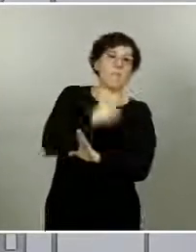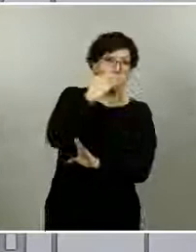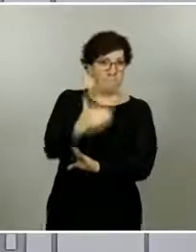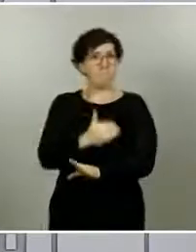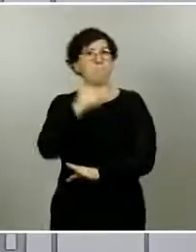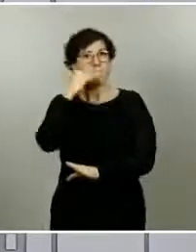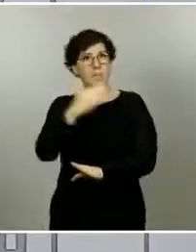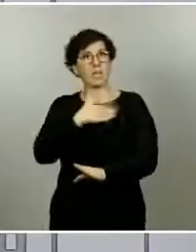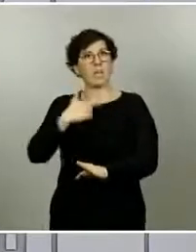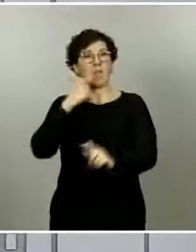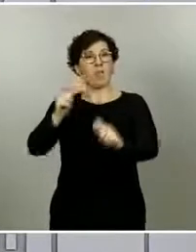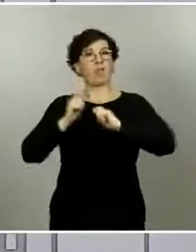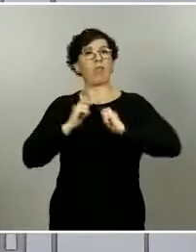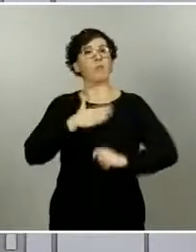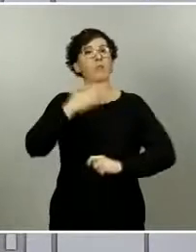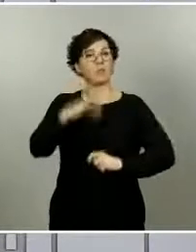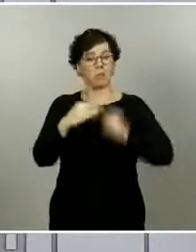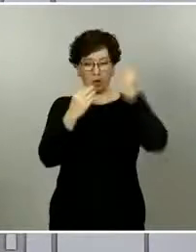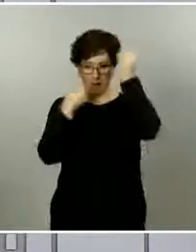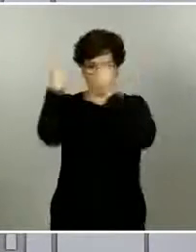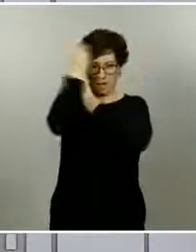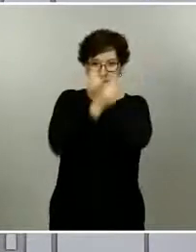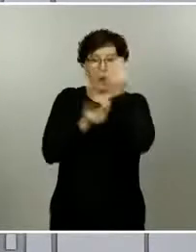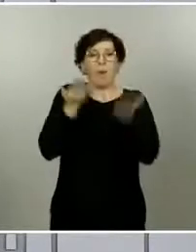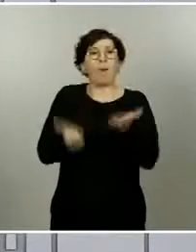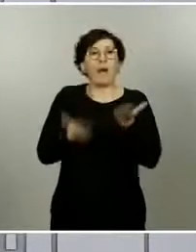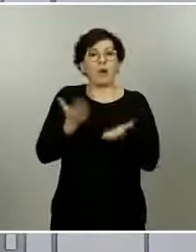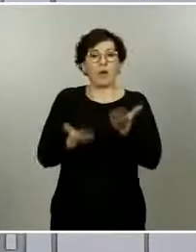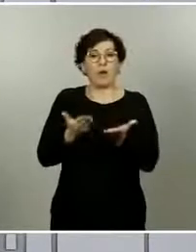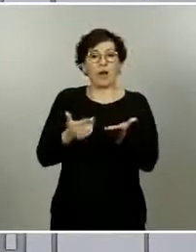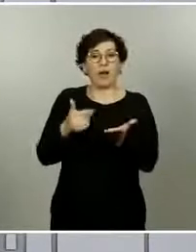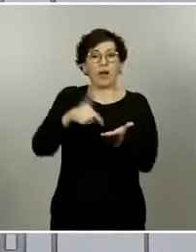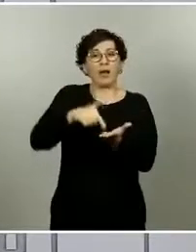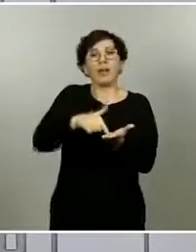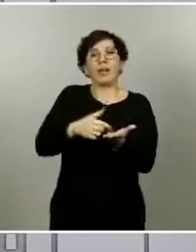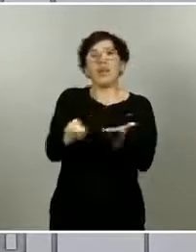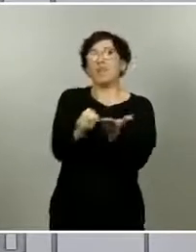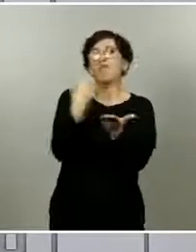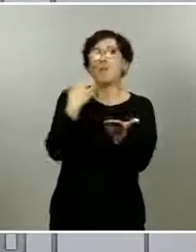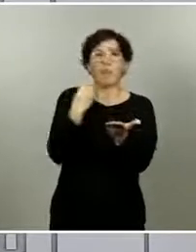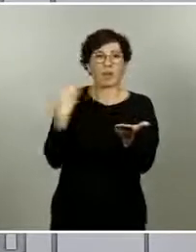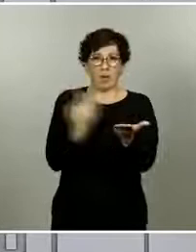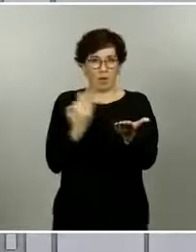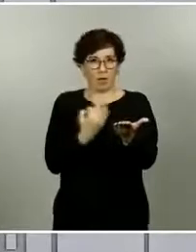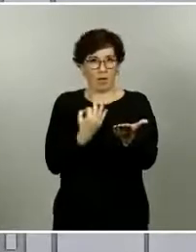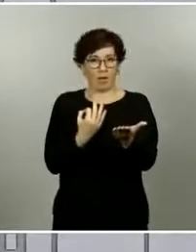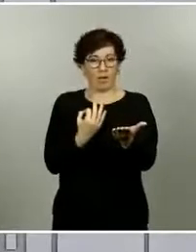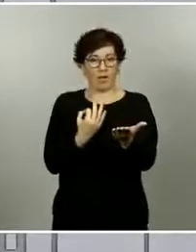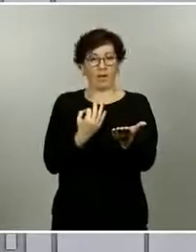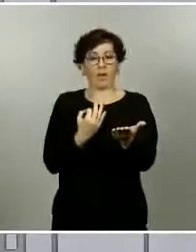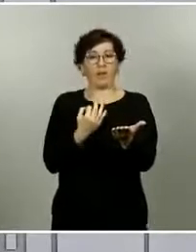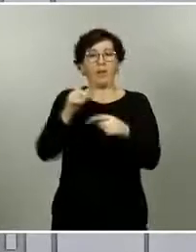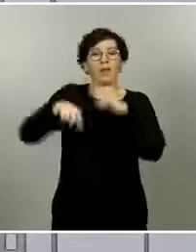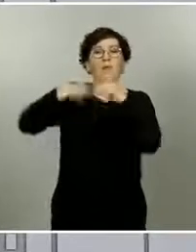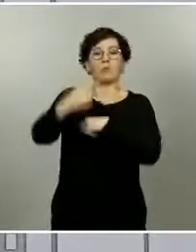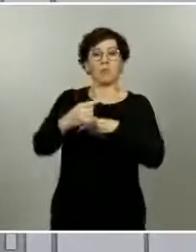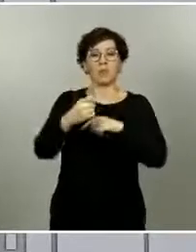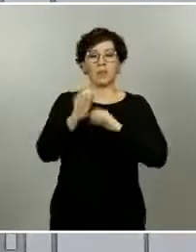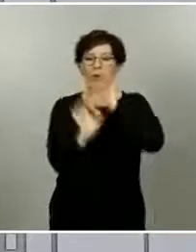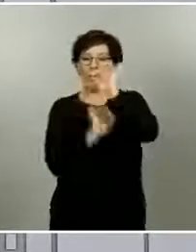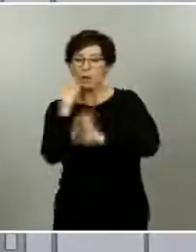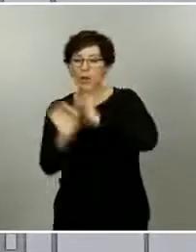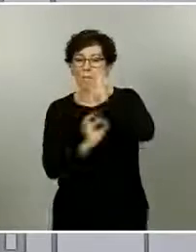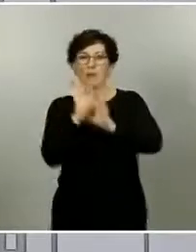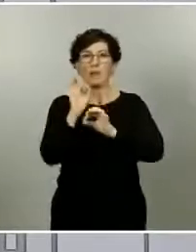o poder valorar qué es lo que nos aportan o cómo podemos estructurar la respuesta